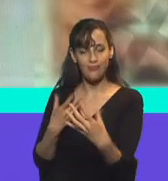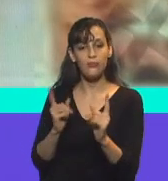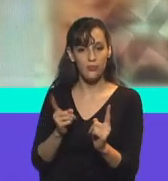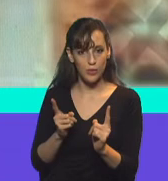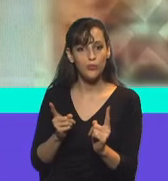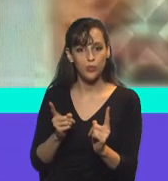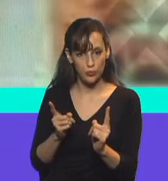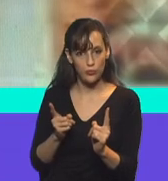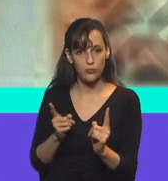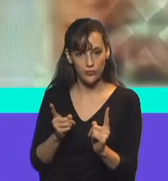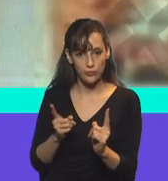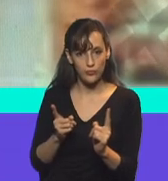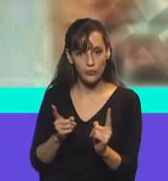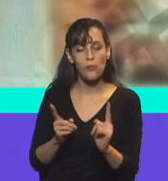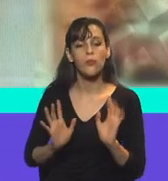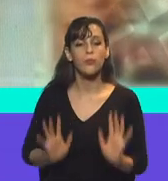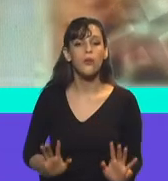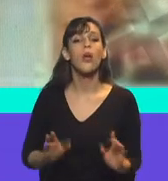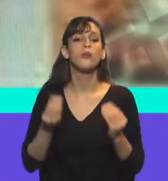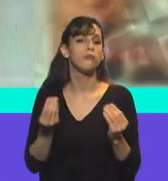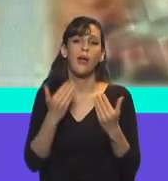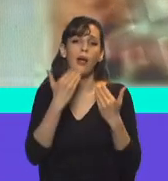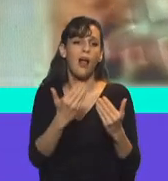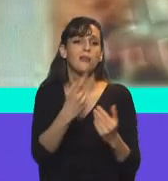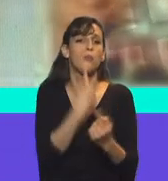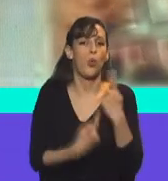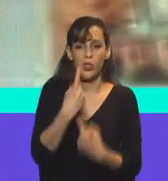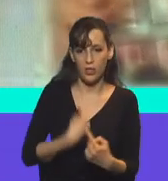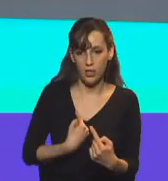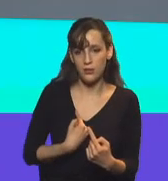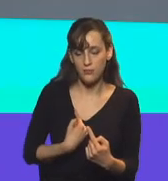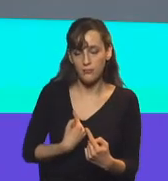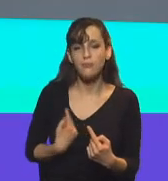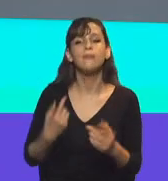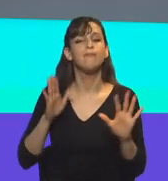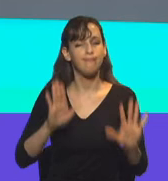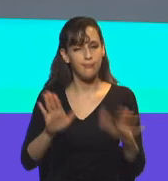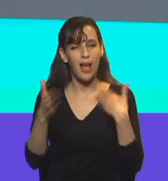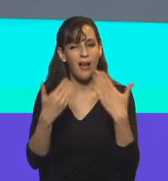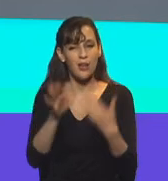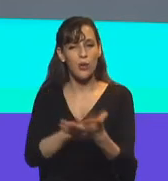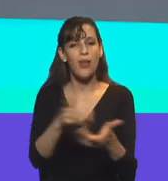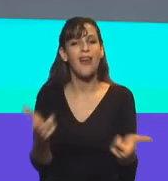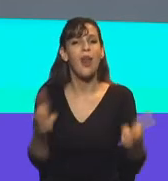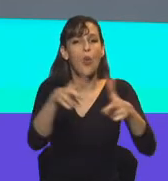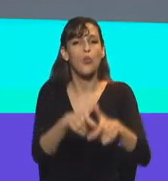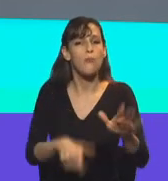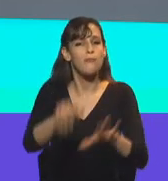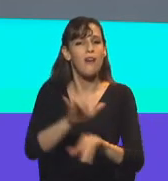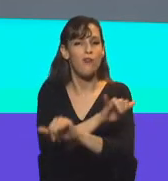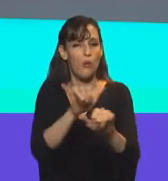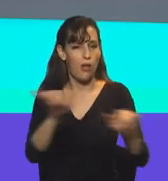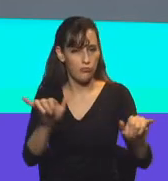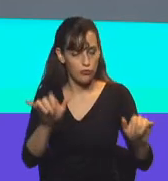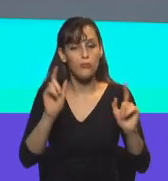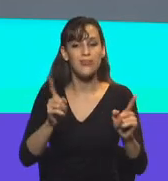los legisladores que darán saldadas a partir de las respuestas de los... Hay que decir que hablamos de reuniones informativas, ¿no? Ya ocurrió